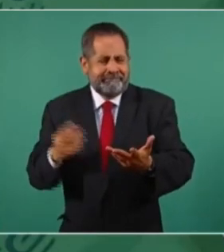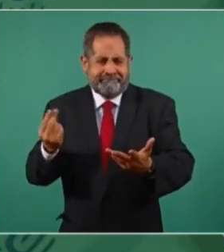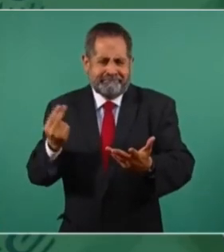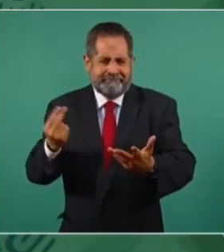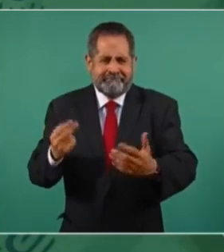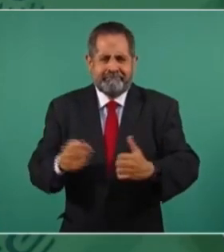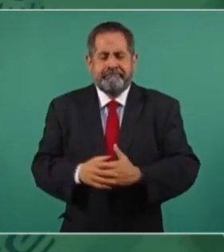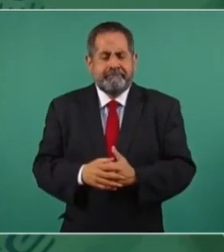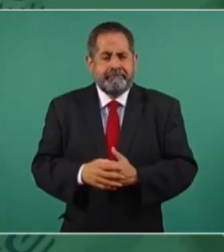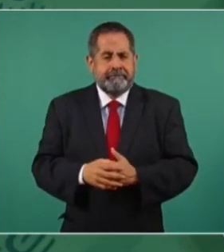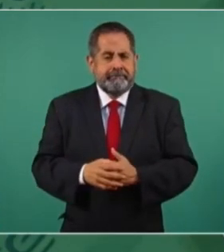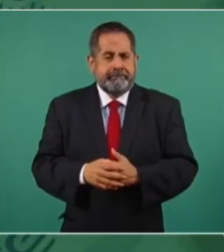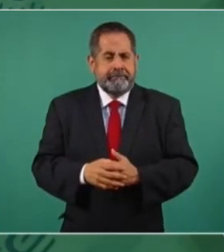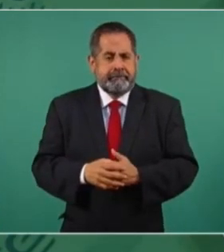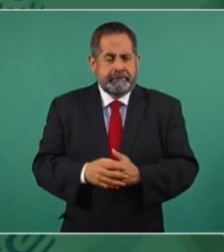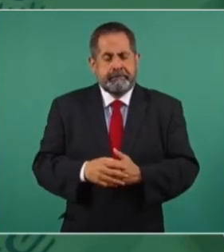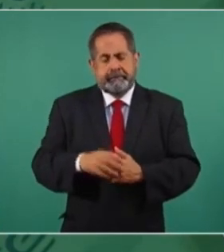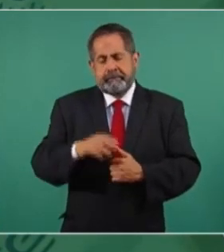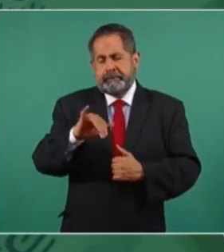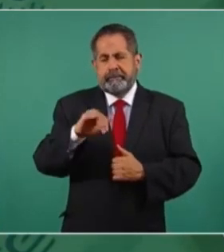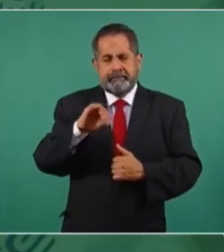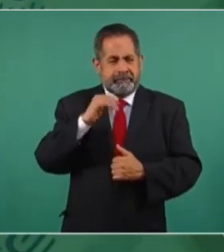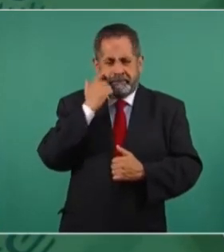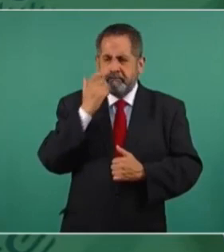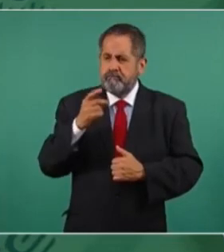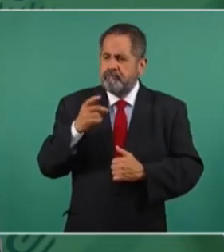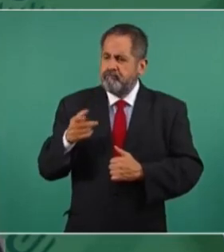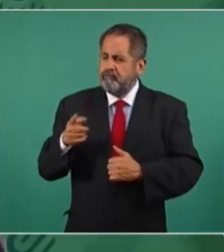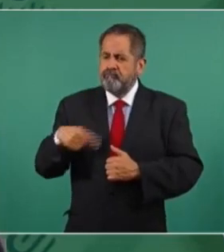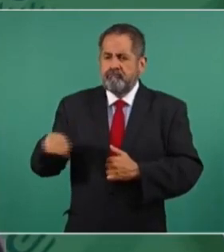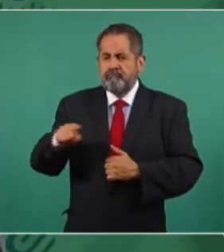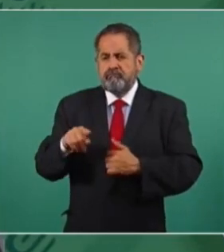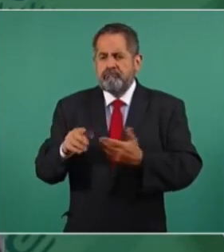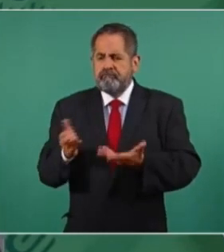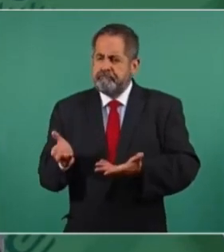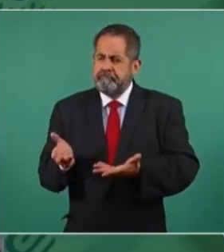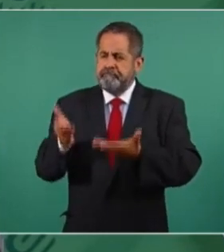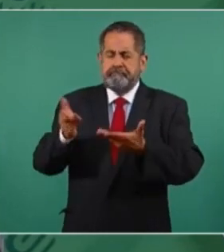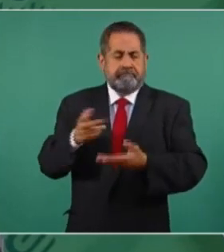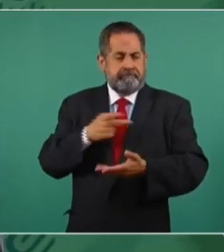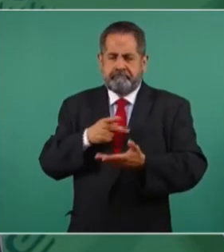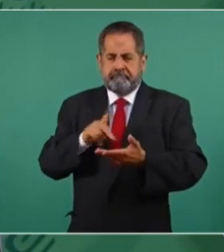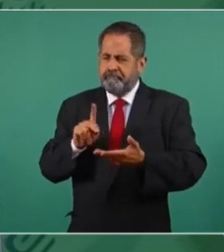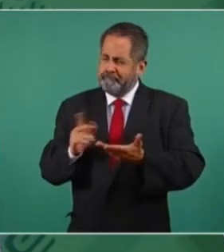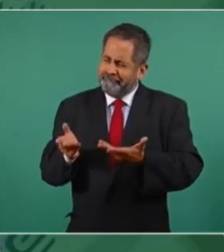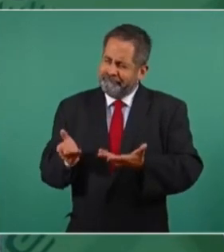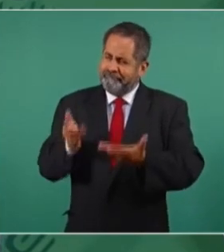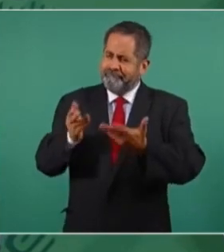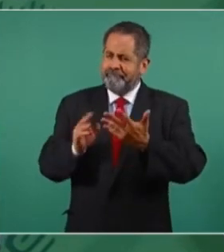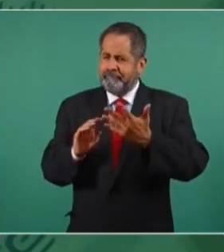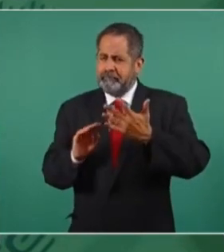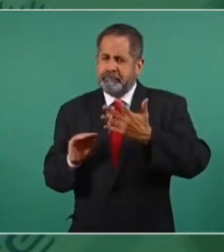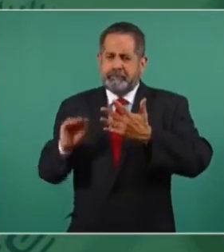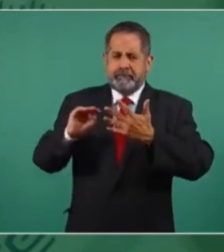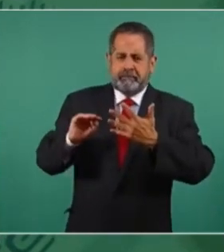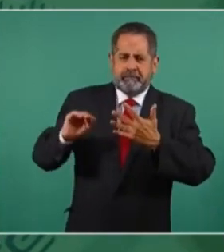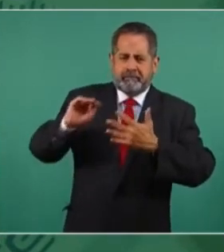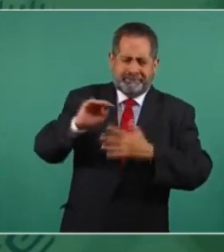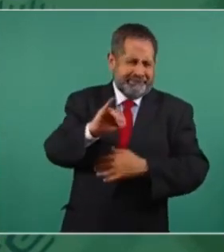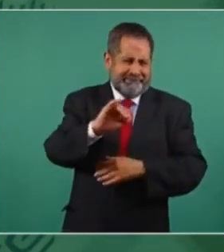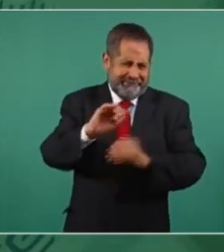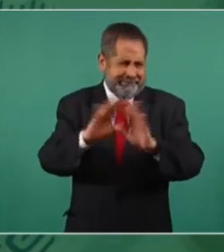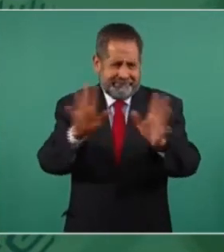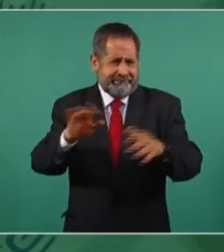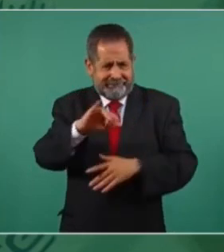Si queremos una clase media, desde luego queremos sacar de la